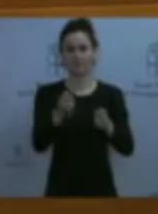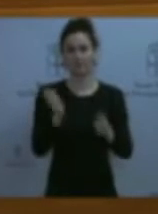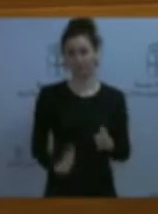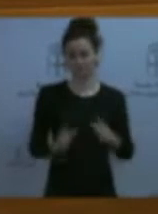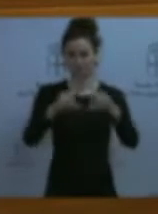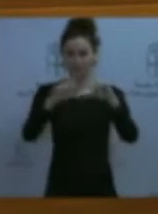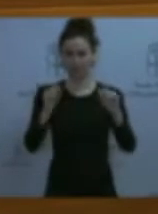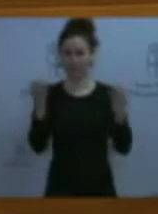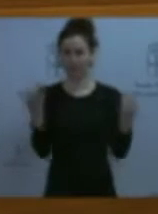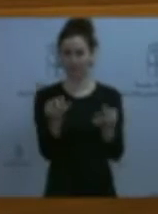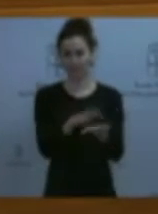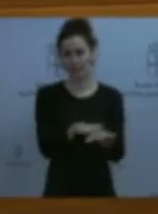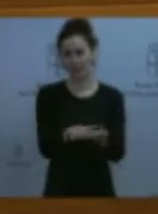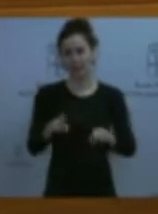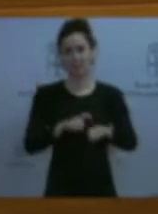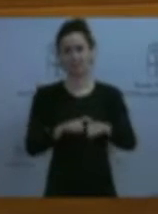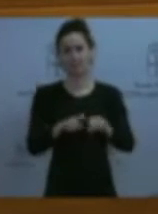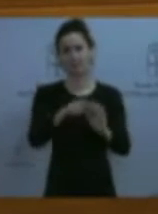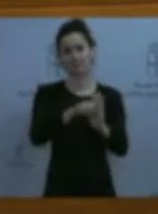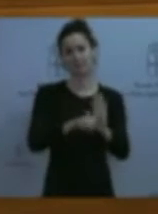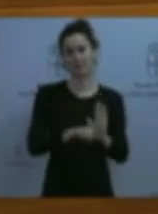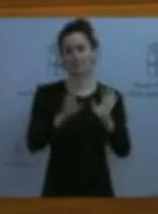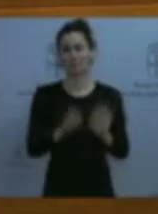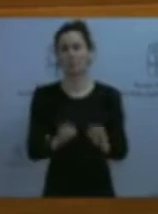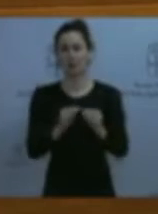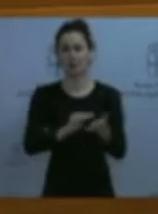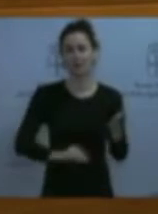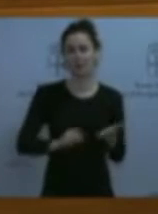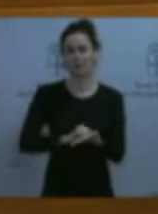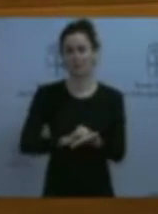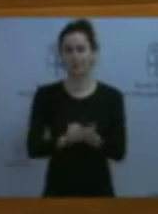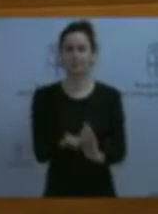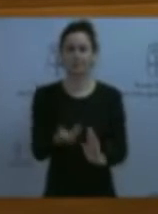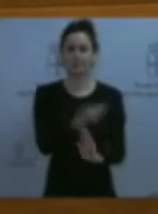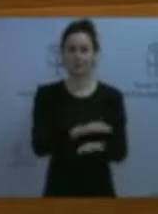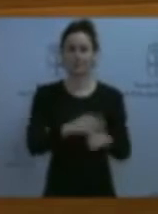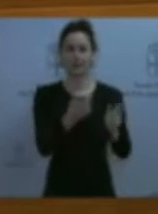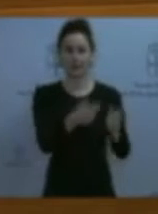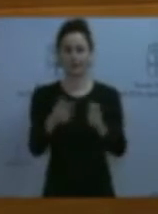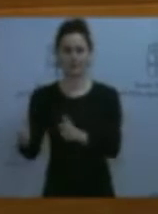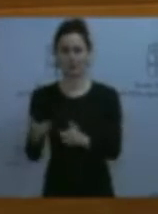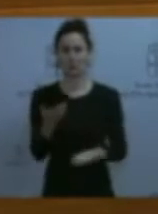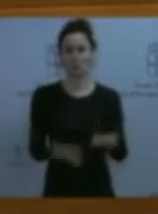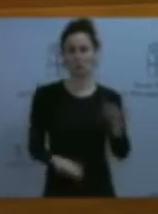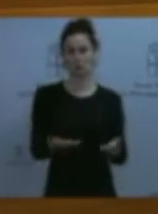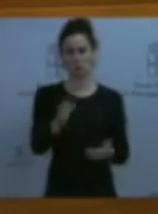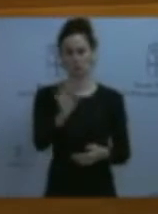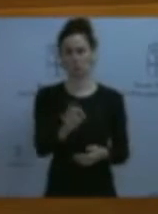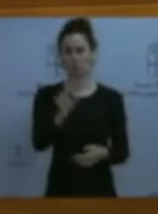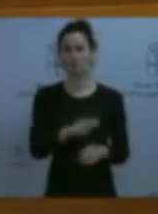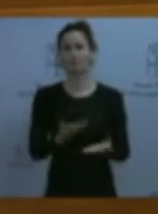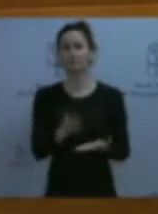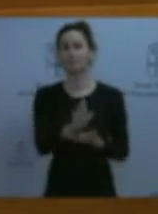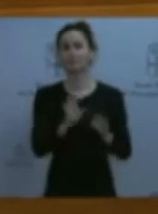habría que poner aspectos como la elaboración de un borrador anticipado de reparto justo de las cuotas, proponer los criterios de